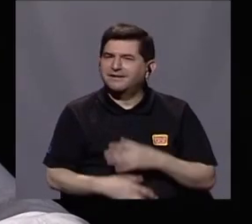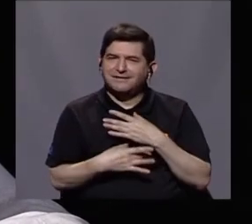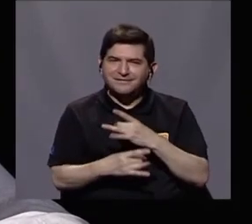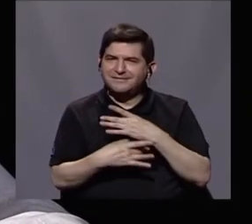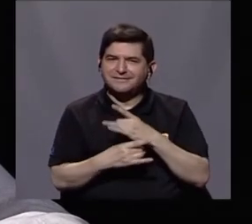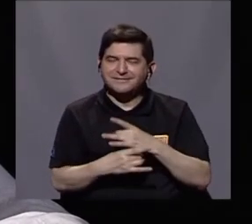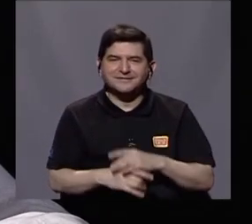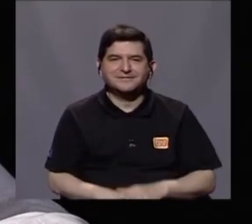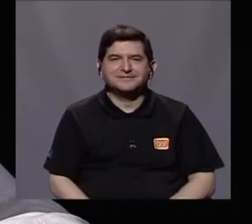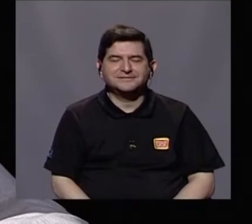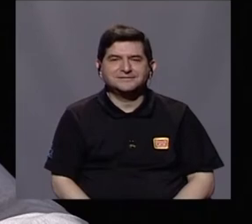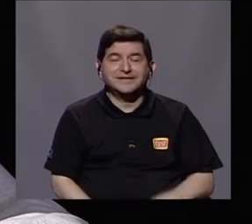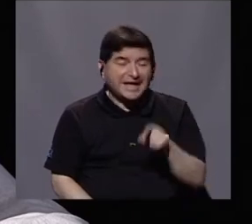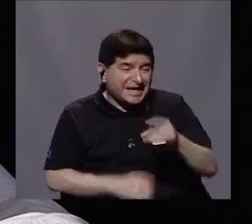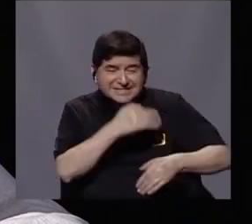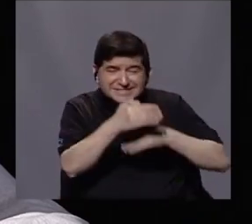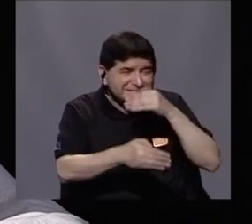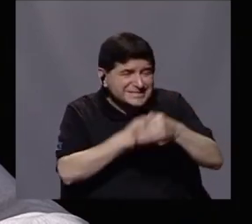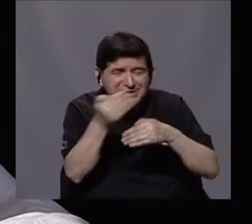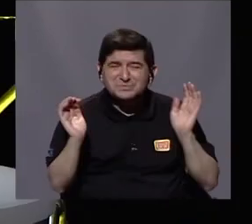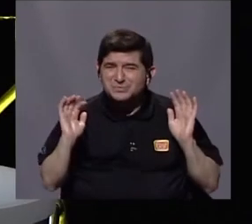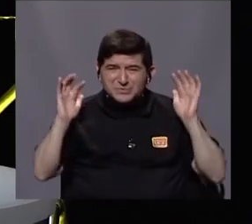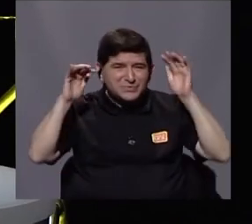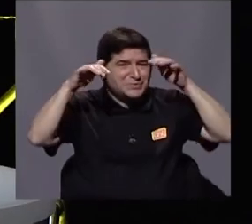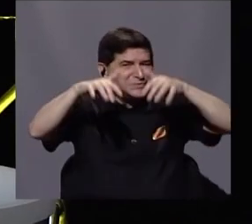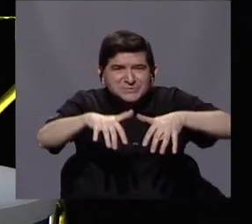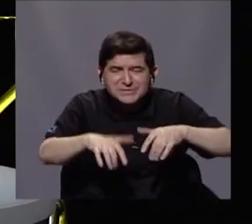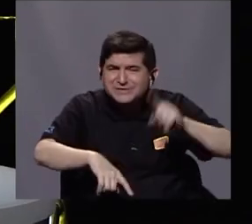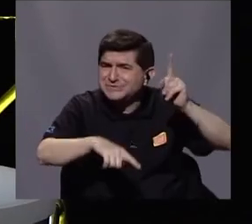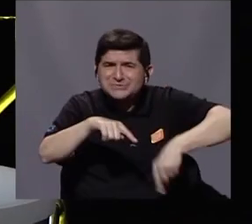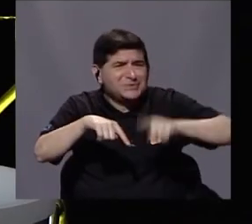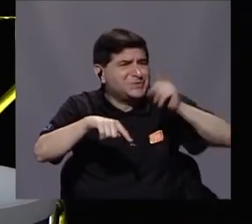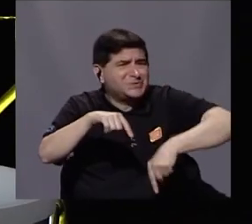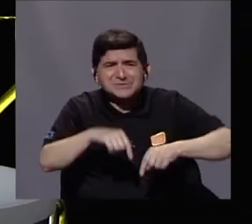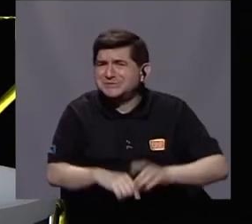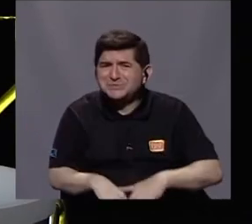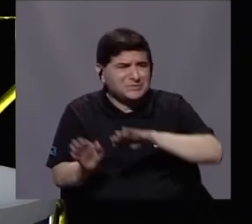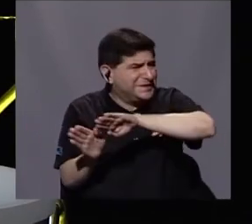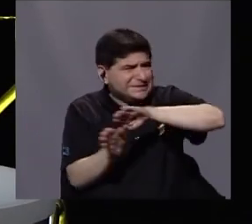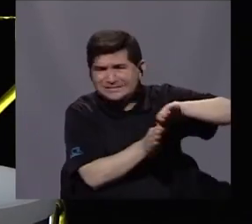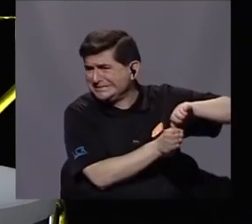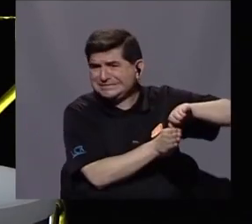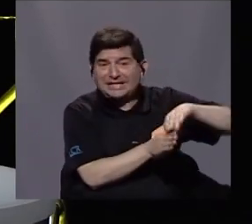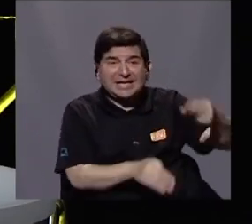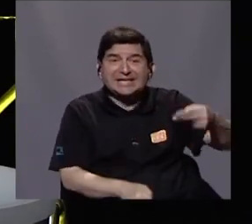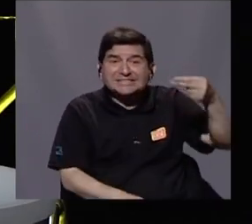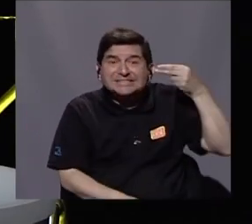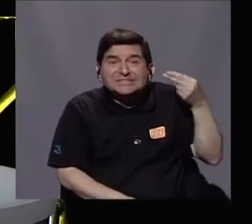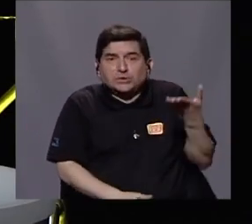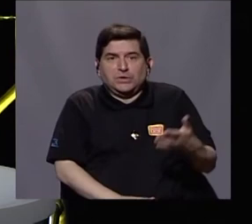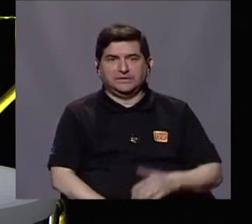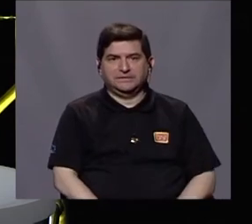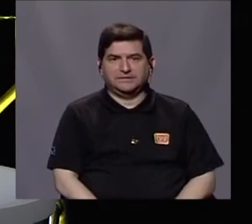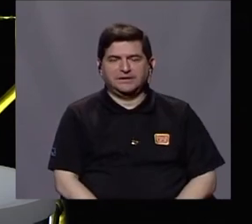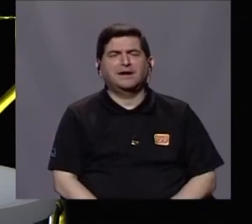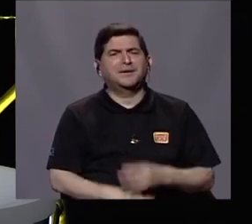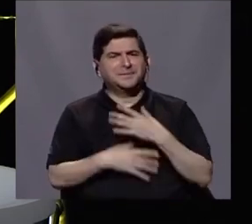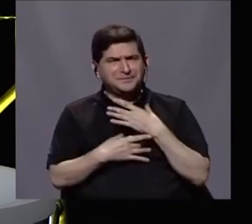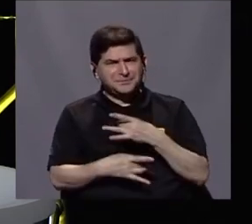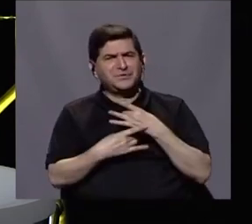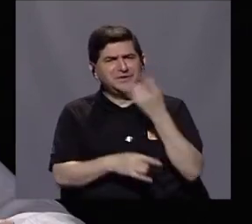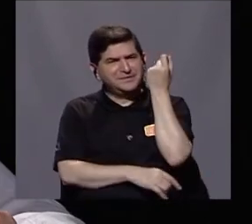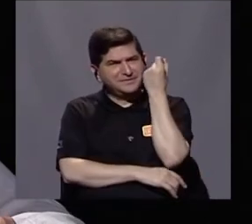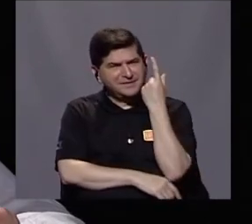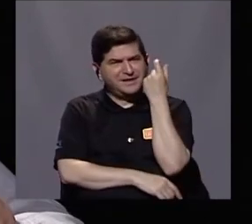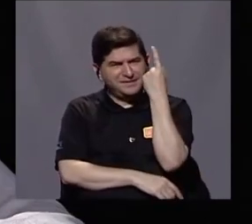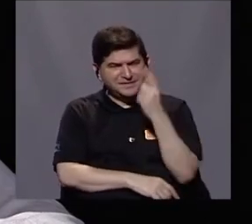procesos migratorios no se pueden mover, son históricos. Y es muy interesante entender